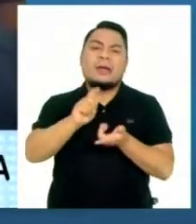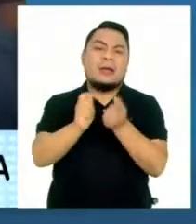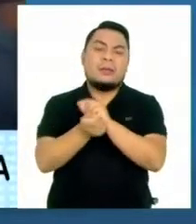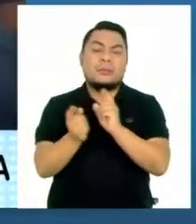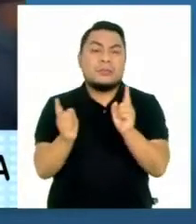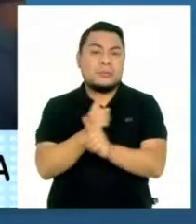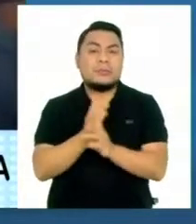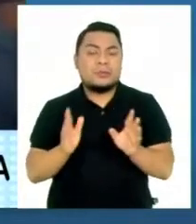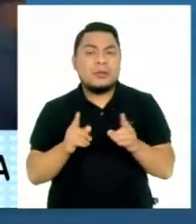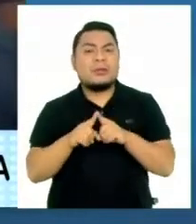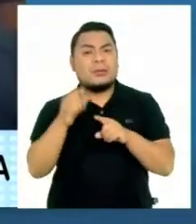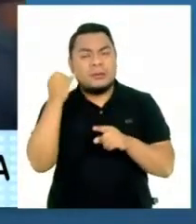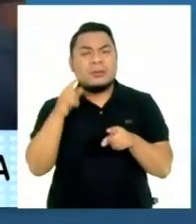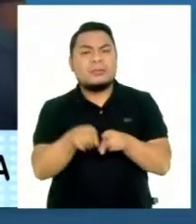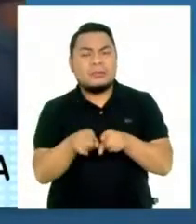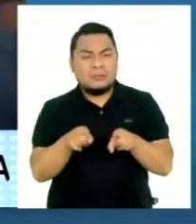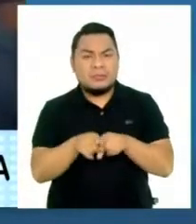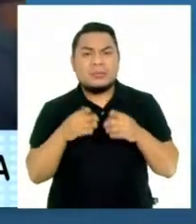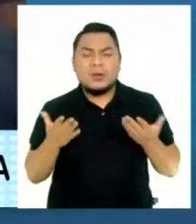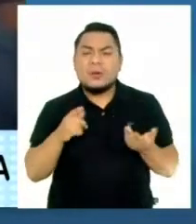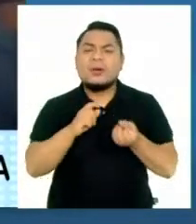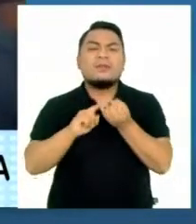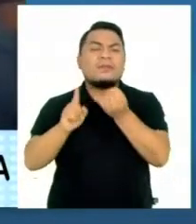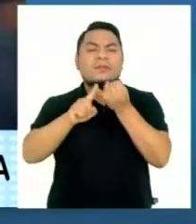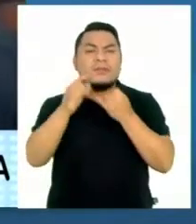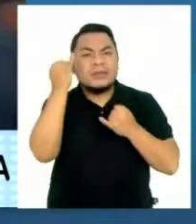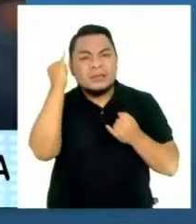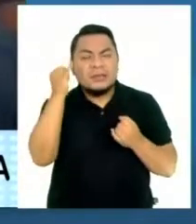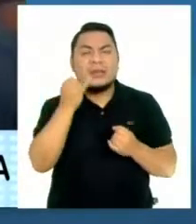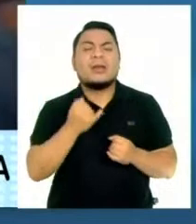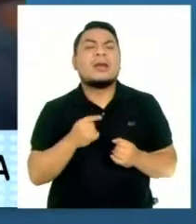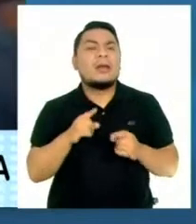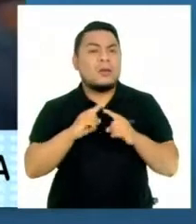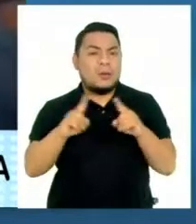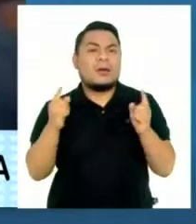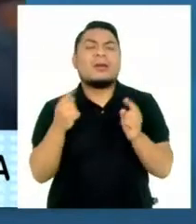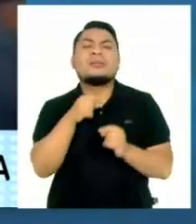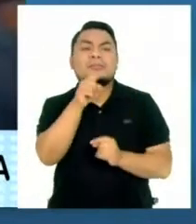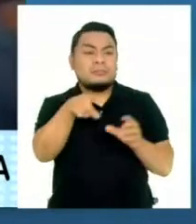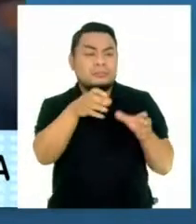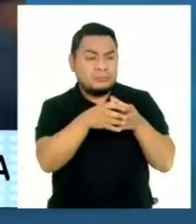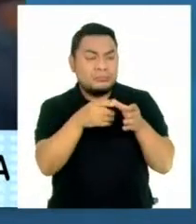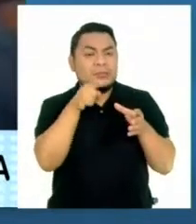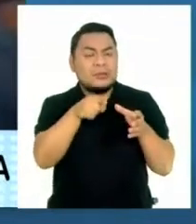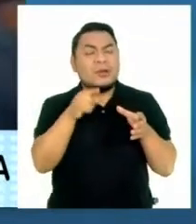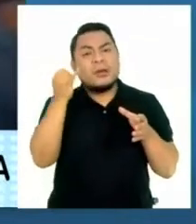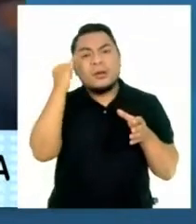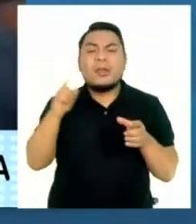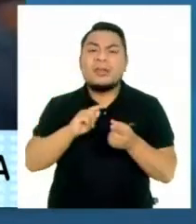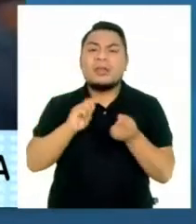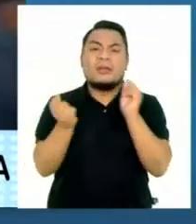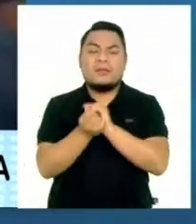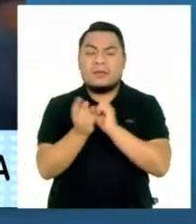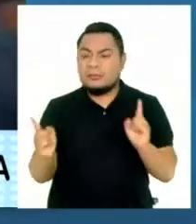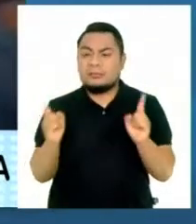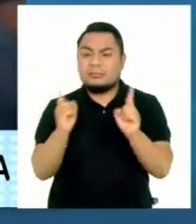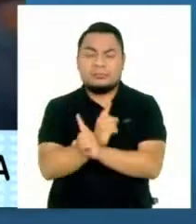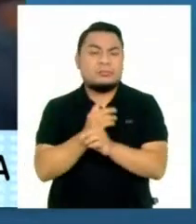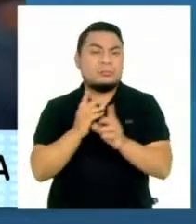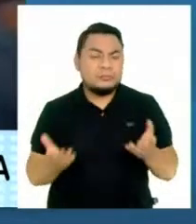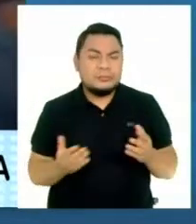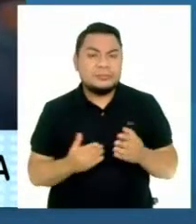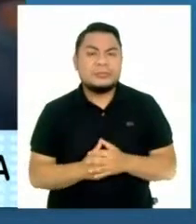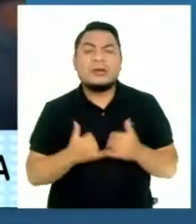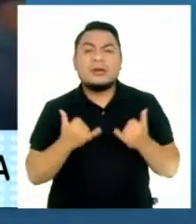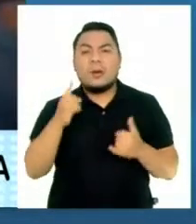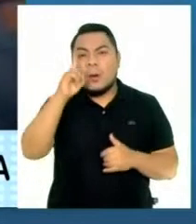ideológicas, inclusive siendo esas posturas ideológicas opuestas a la mayoría en el Congreso, en todo caso